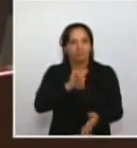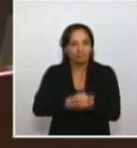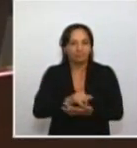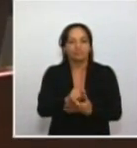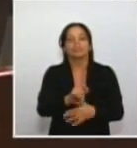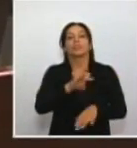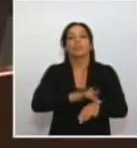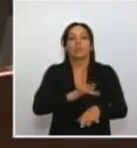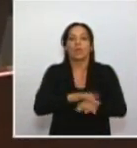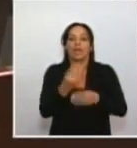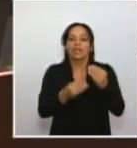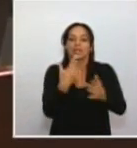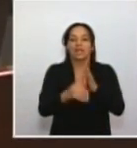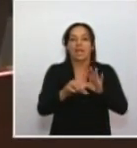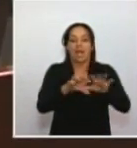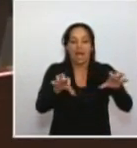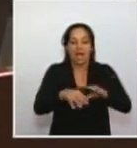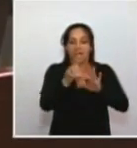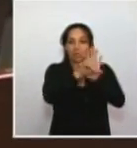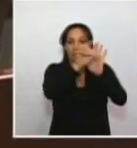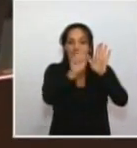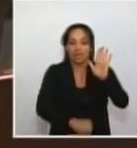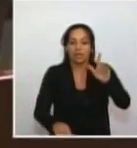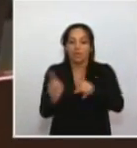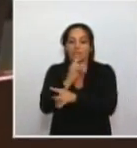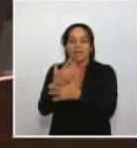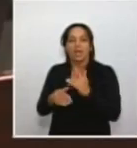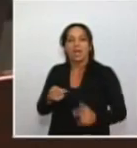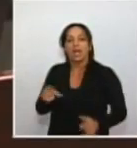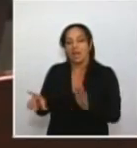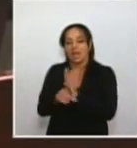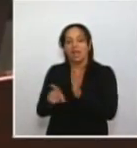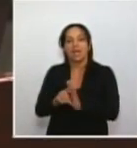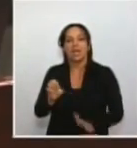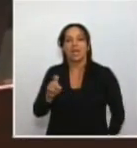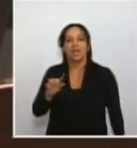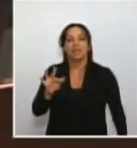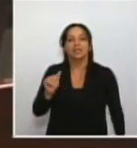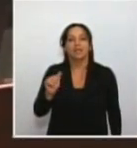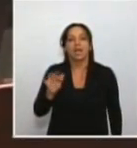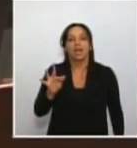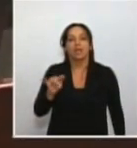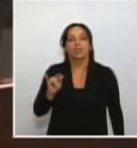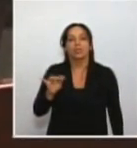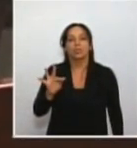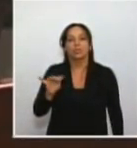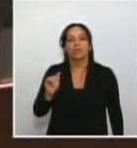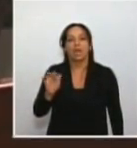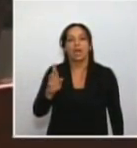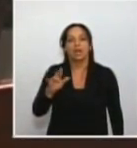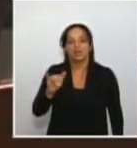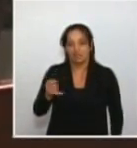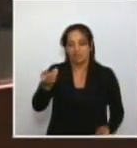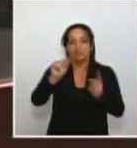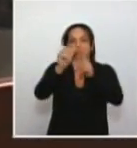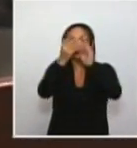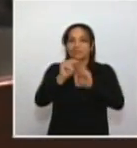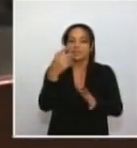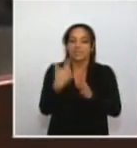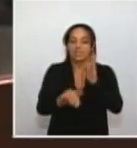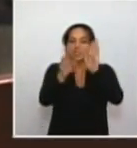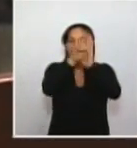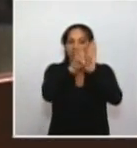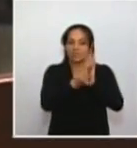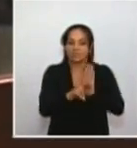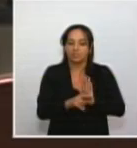desarrollar este acto legislativo mediante una ley estatutaria y porque toca reglamentar el marco